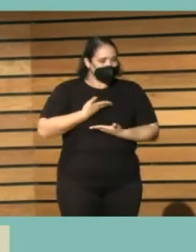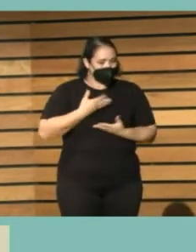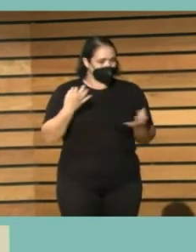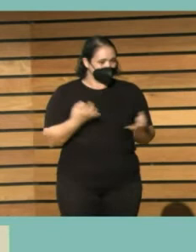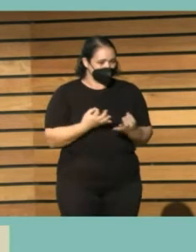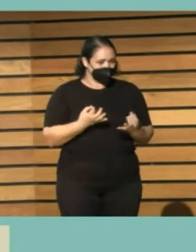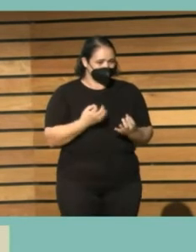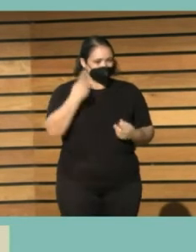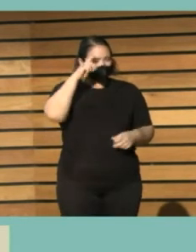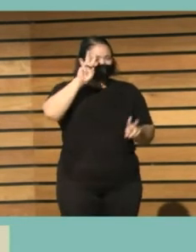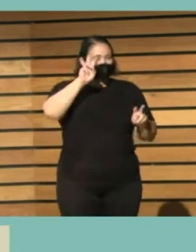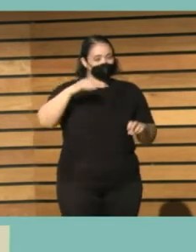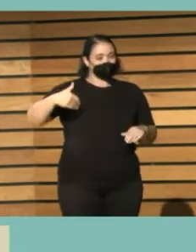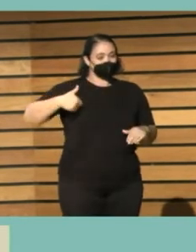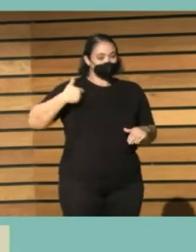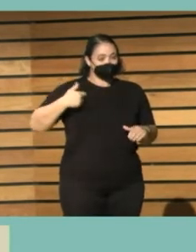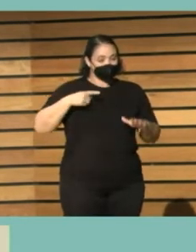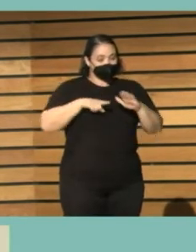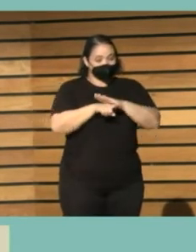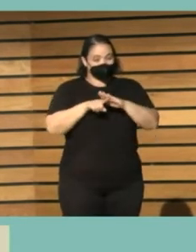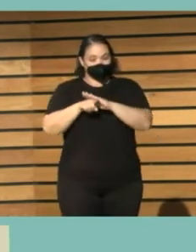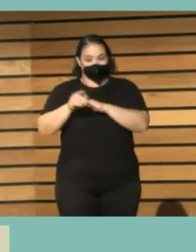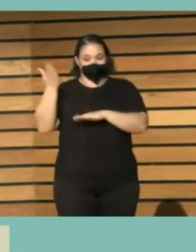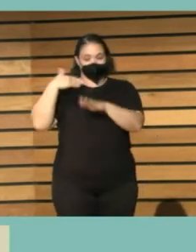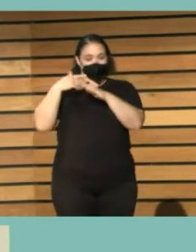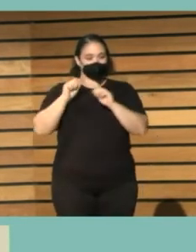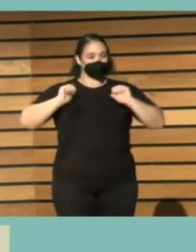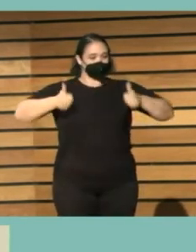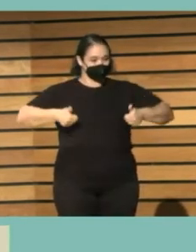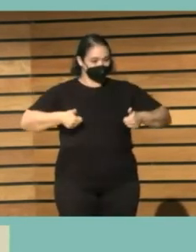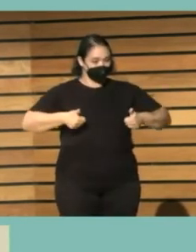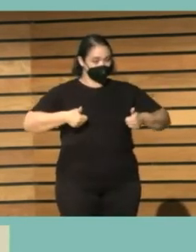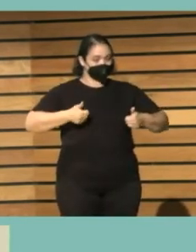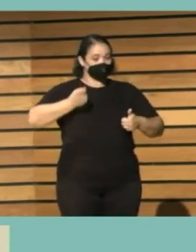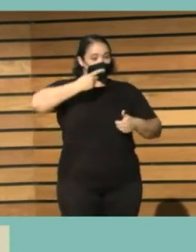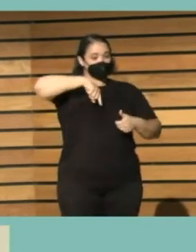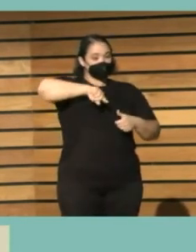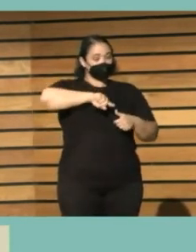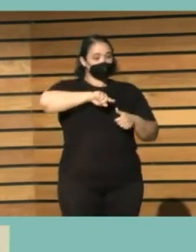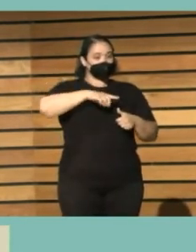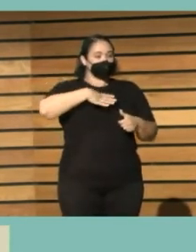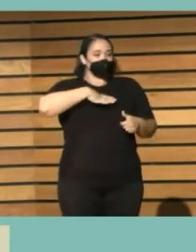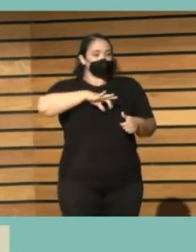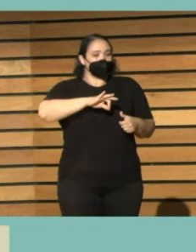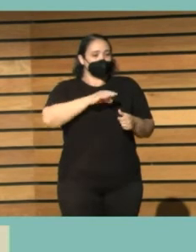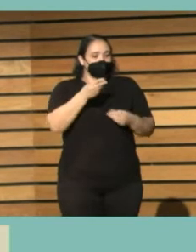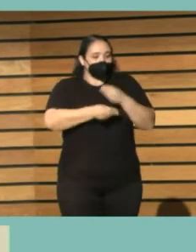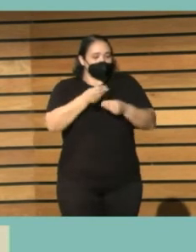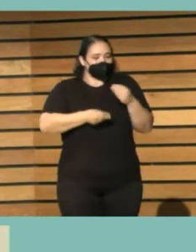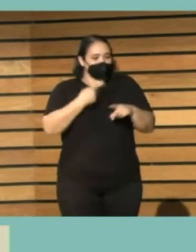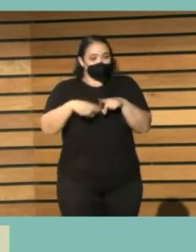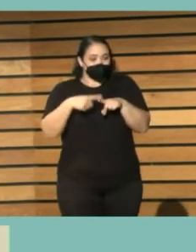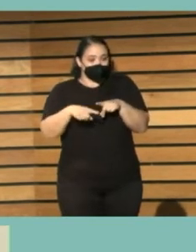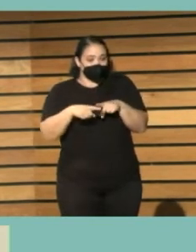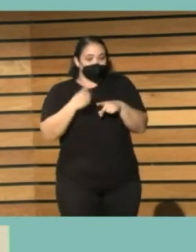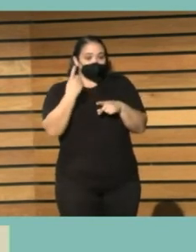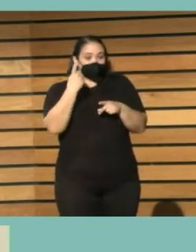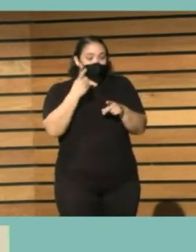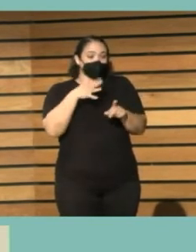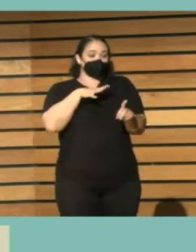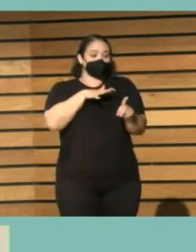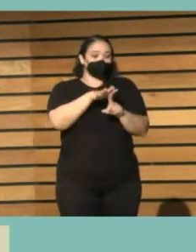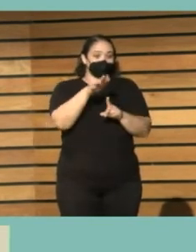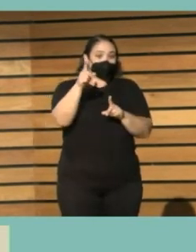enseñaban en los cursos aquellos de gestión desde unos cuantos años sobre los que nosotros no podemos actuar sin fluir